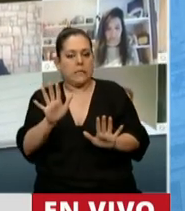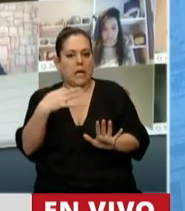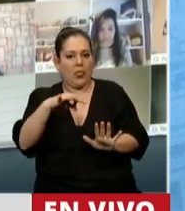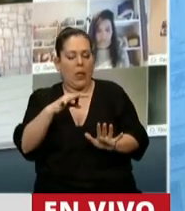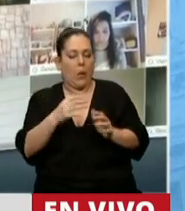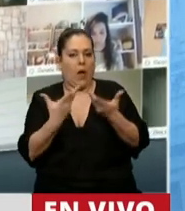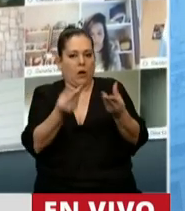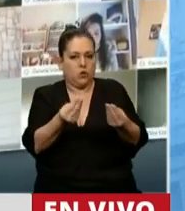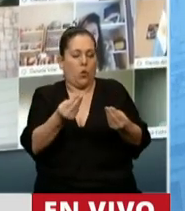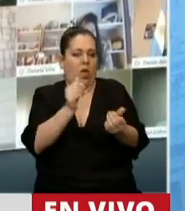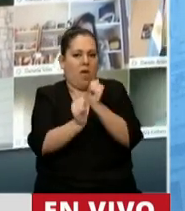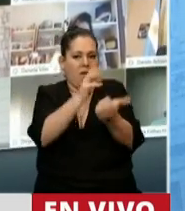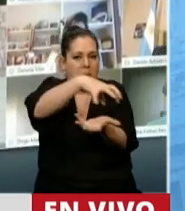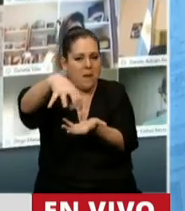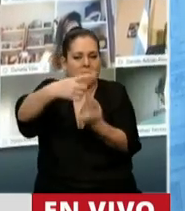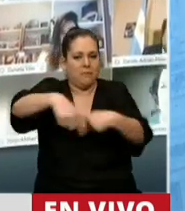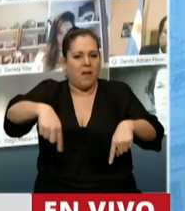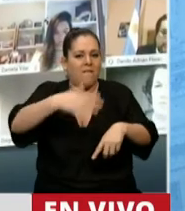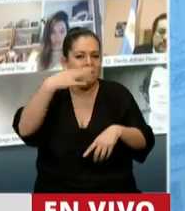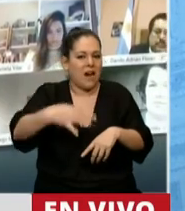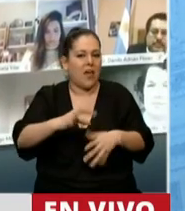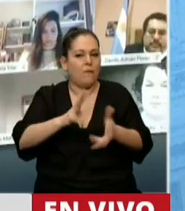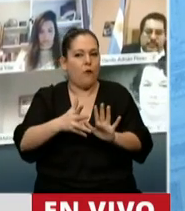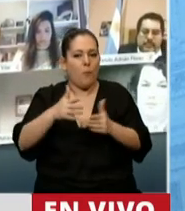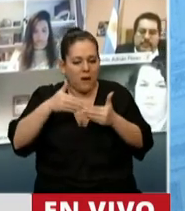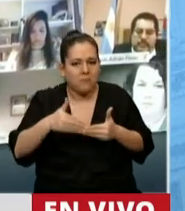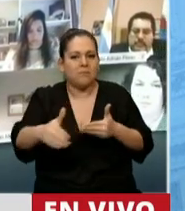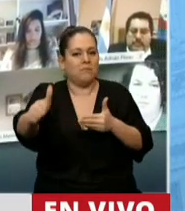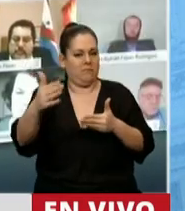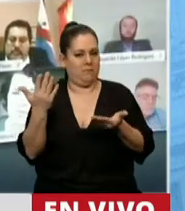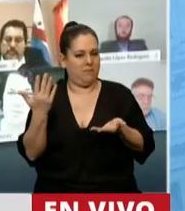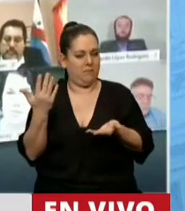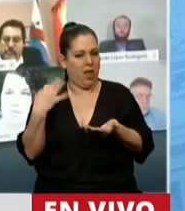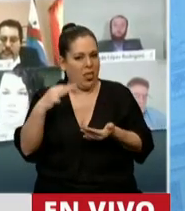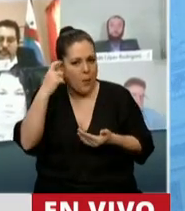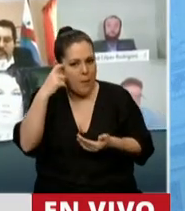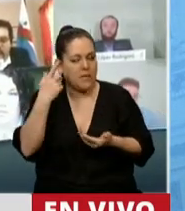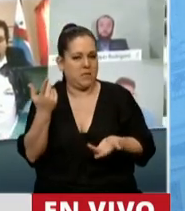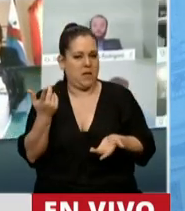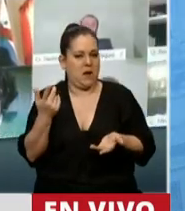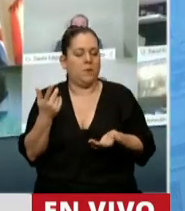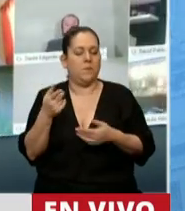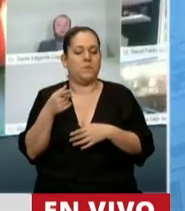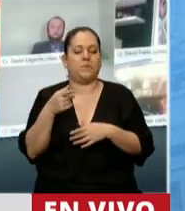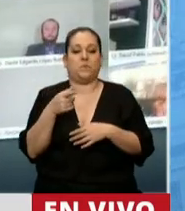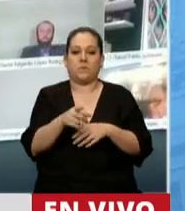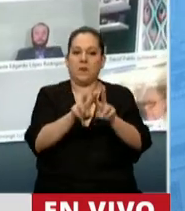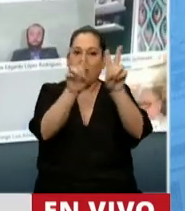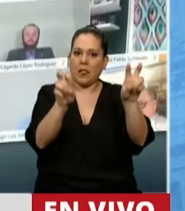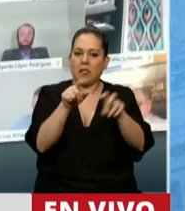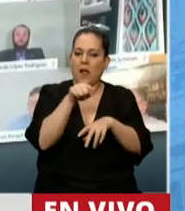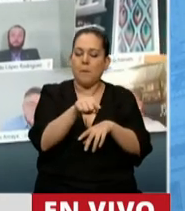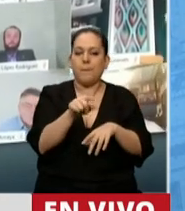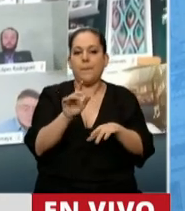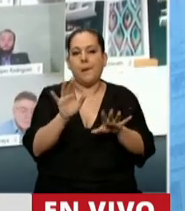antecedente muy negativo hacia adelante, insisto. Y en esto voy a quizás ser un poco